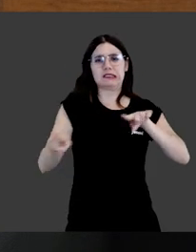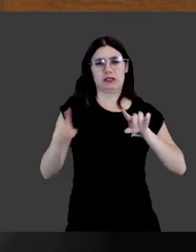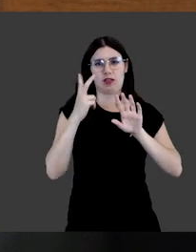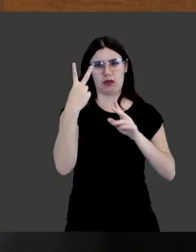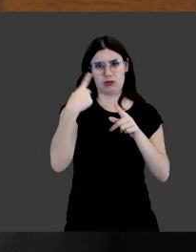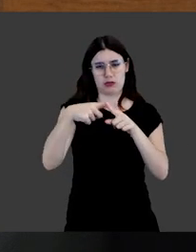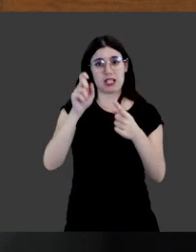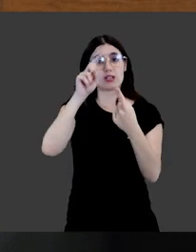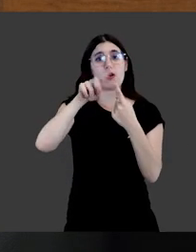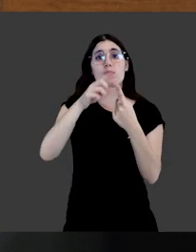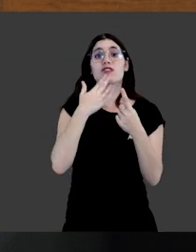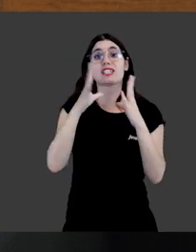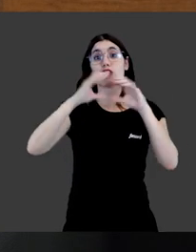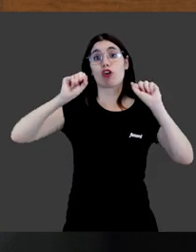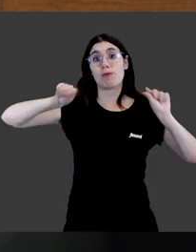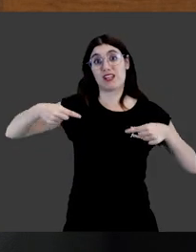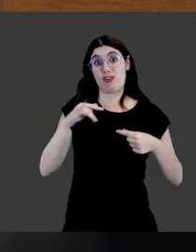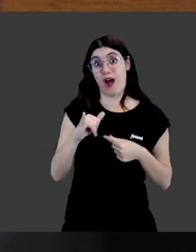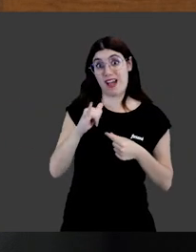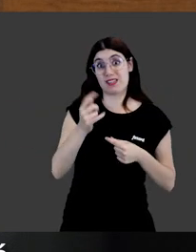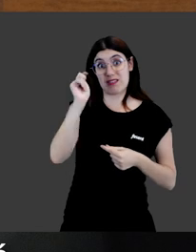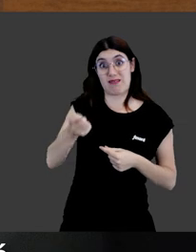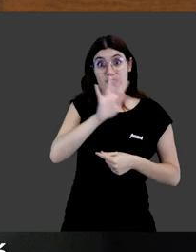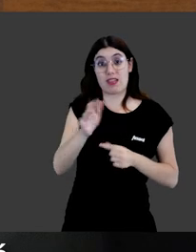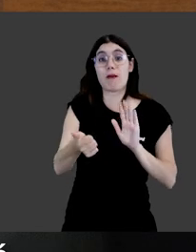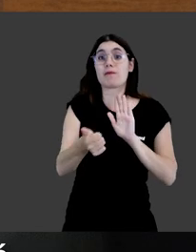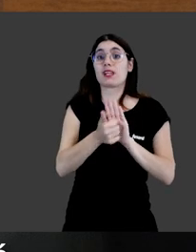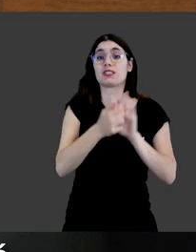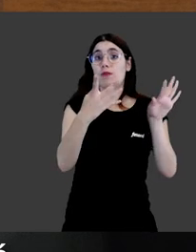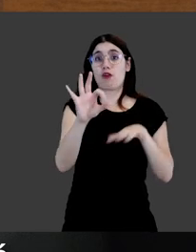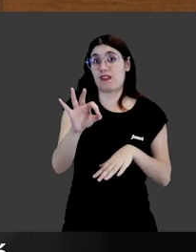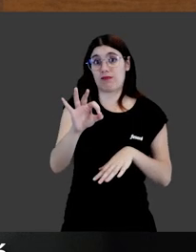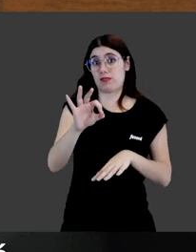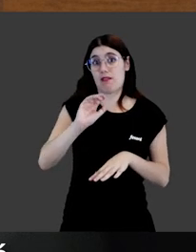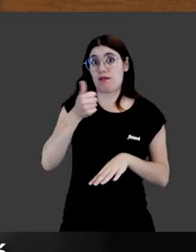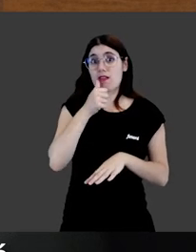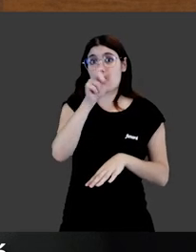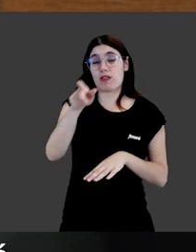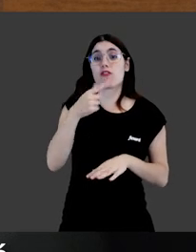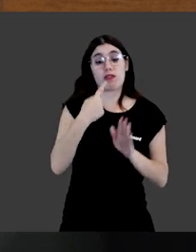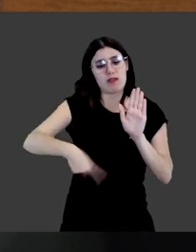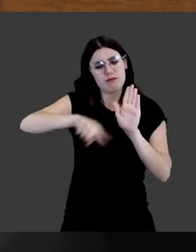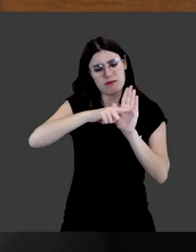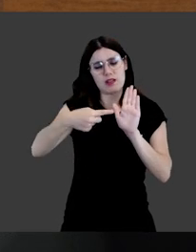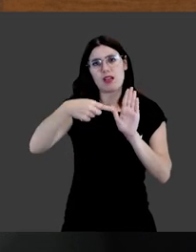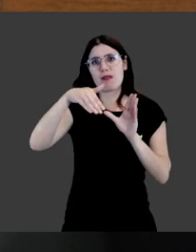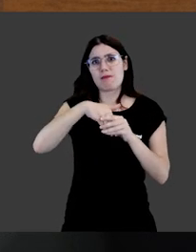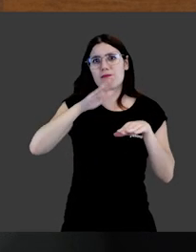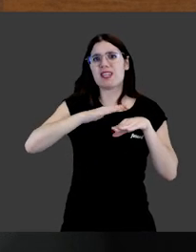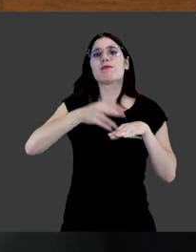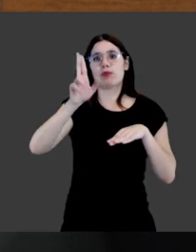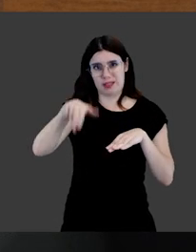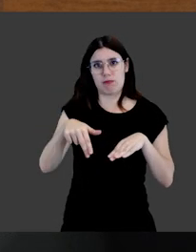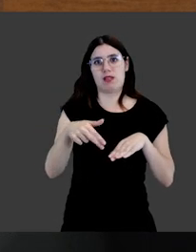hay que distinguir como dos planos. En primer lugar, que exista un convenio regulador, en cuyo caso el artículo 90 del Código Civil sí que prevé que dentro de ese